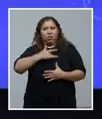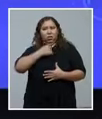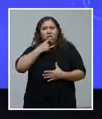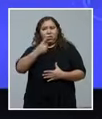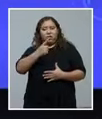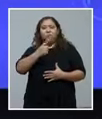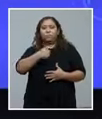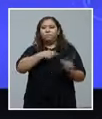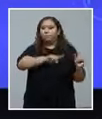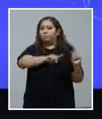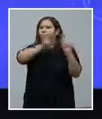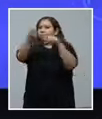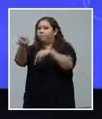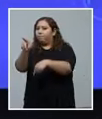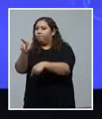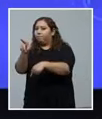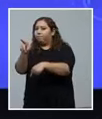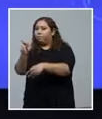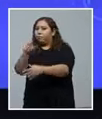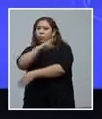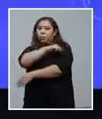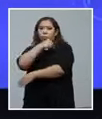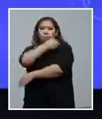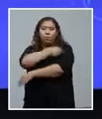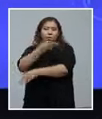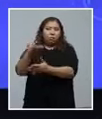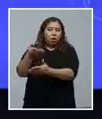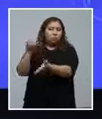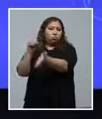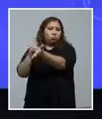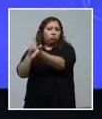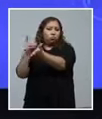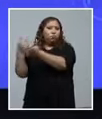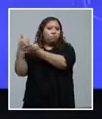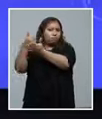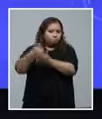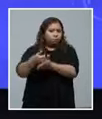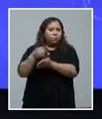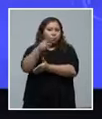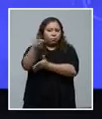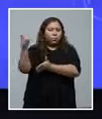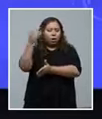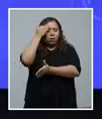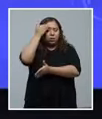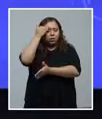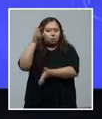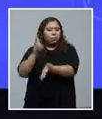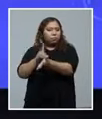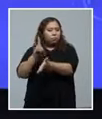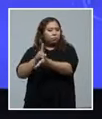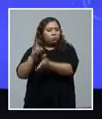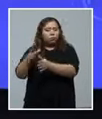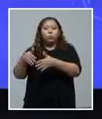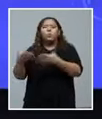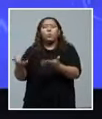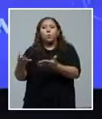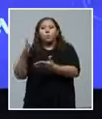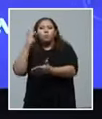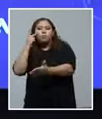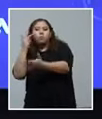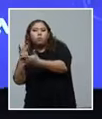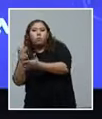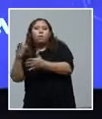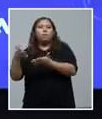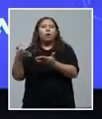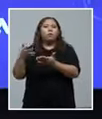que los profesionales de la medicina hagan la intervención que ellos ya tienen el conocimiento para realizar. Y es